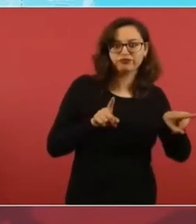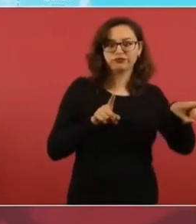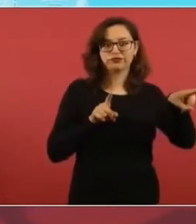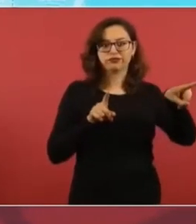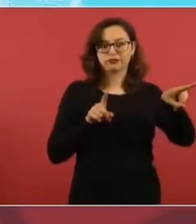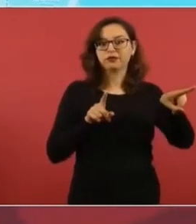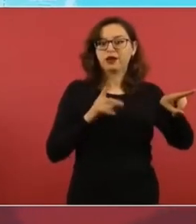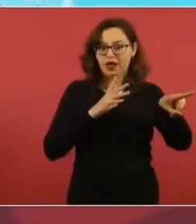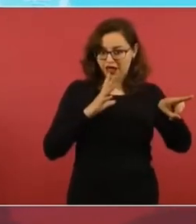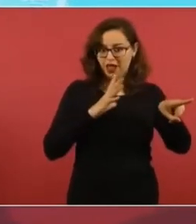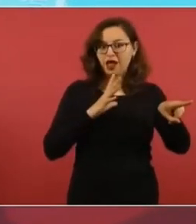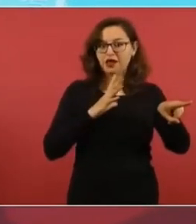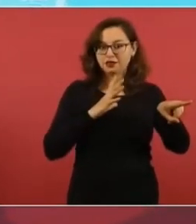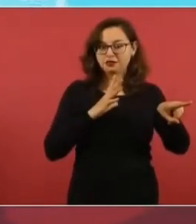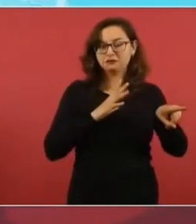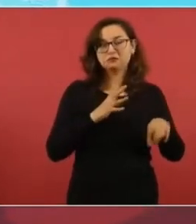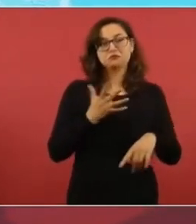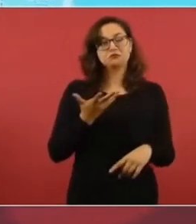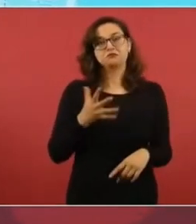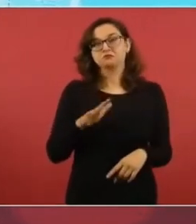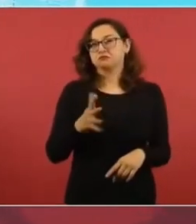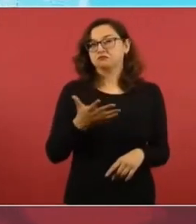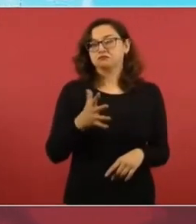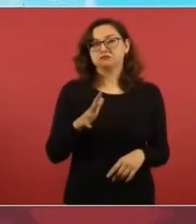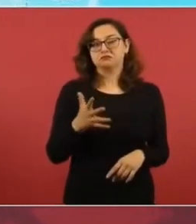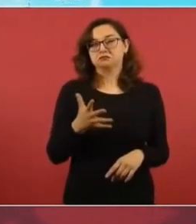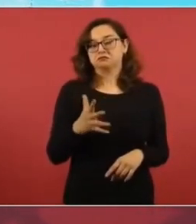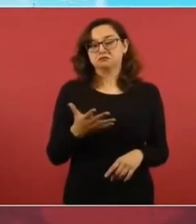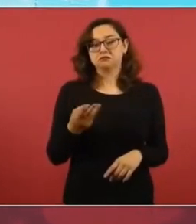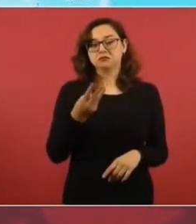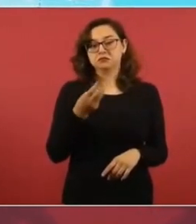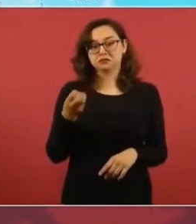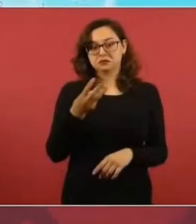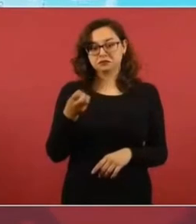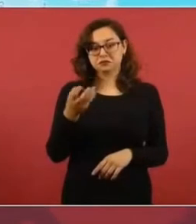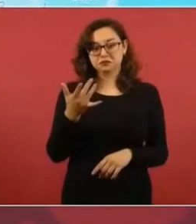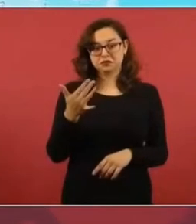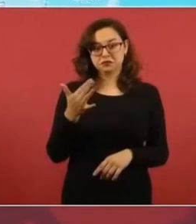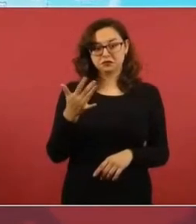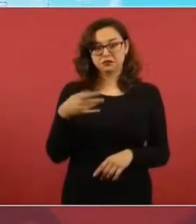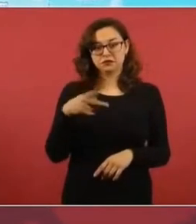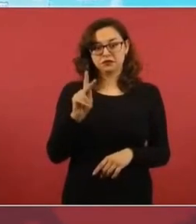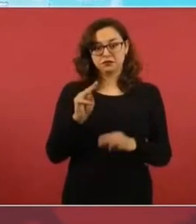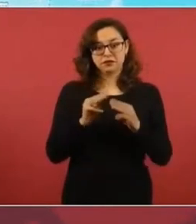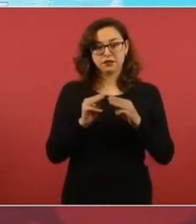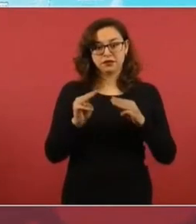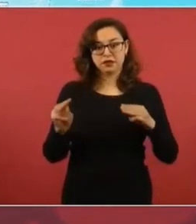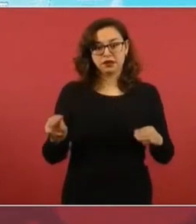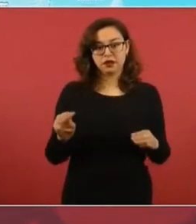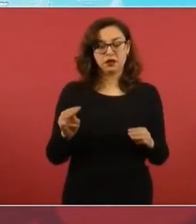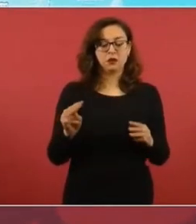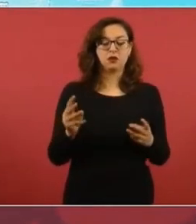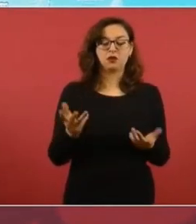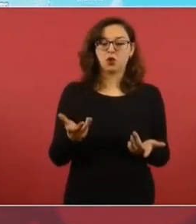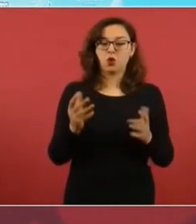que deben de ser como 350 kilómetros, 400.